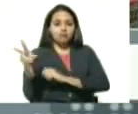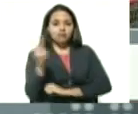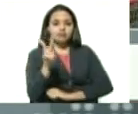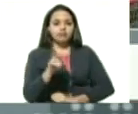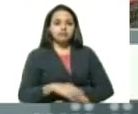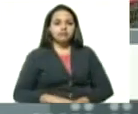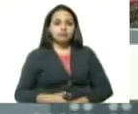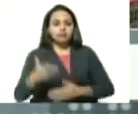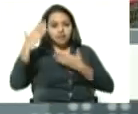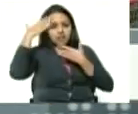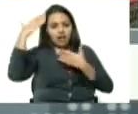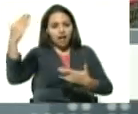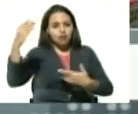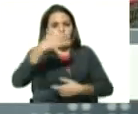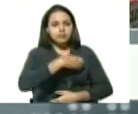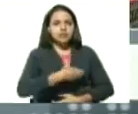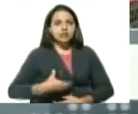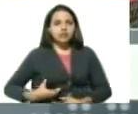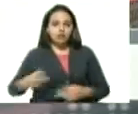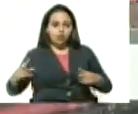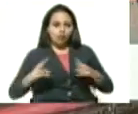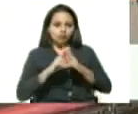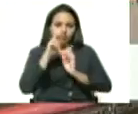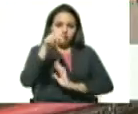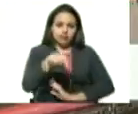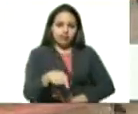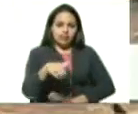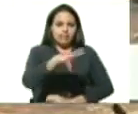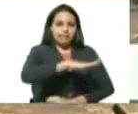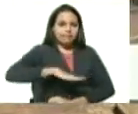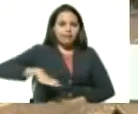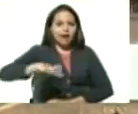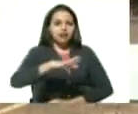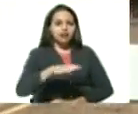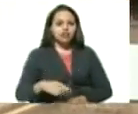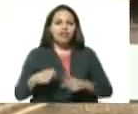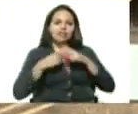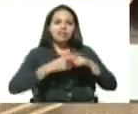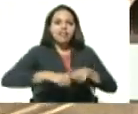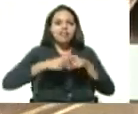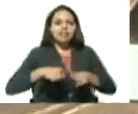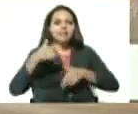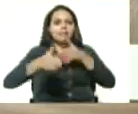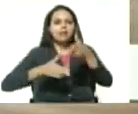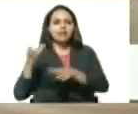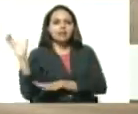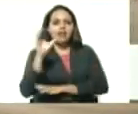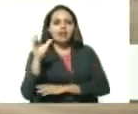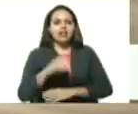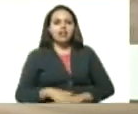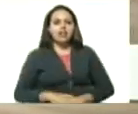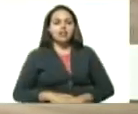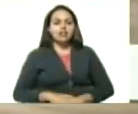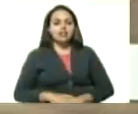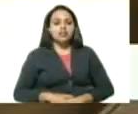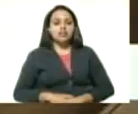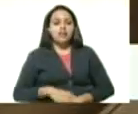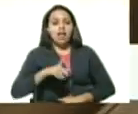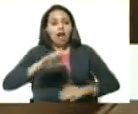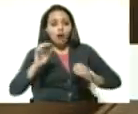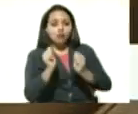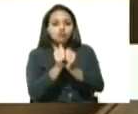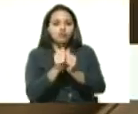Saludos, presidente. Nos encontramos acá en los patios y talleres del Metro de Caracas en las adjuntas. Me encuentro aquí